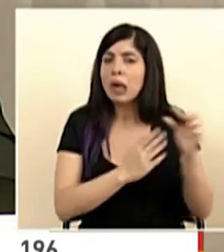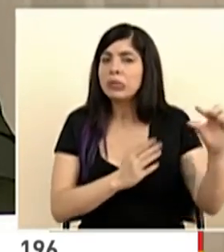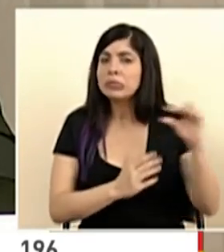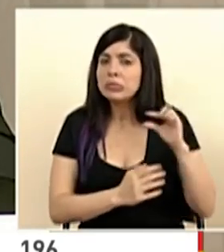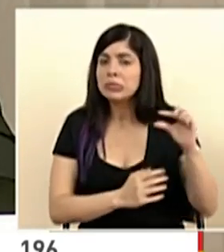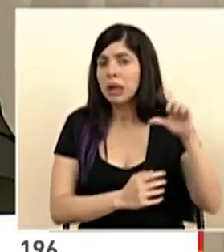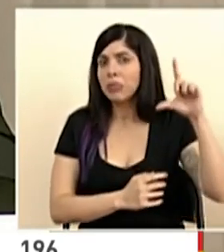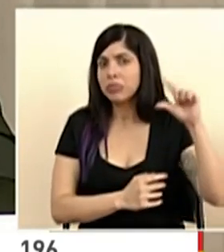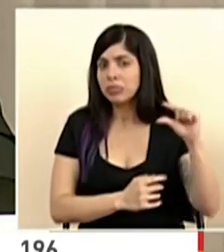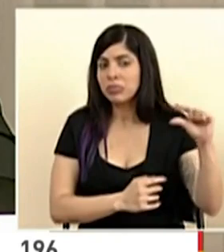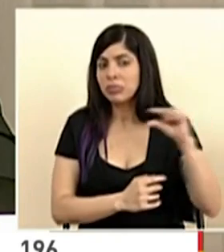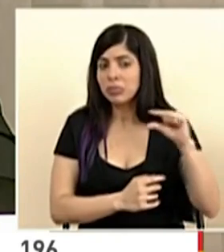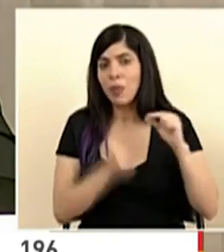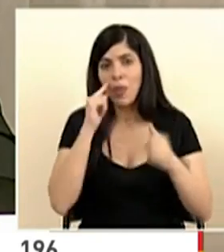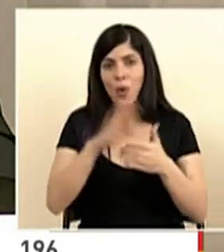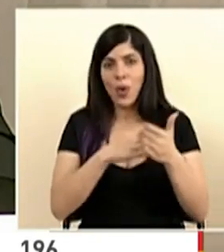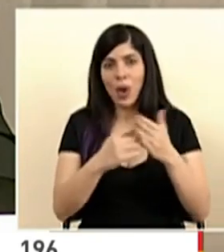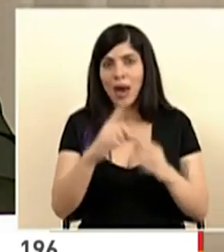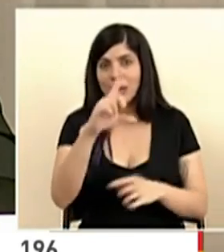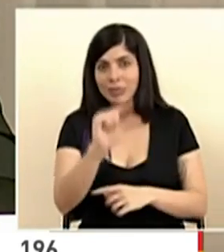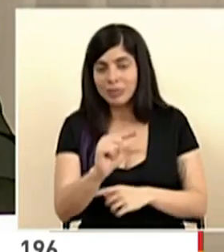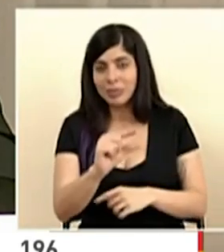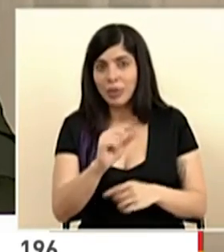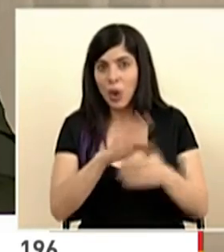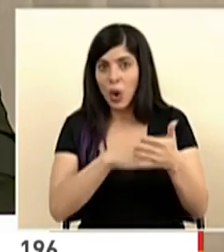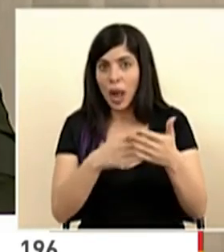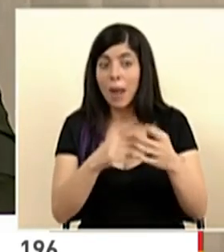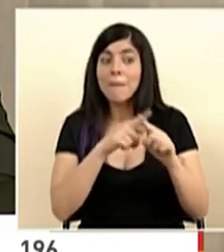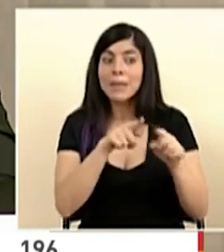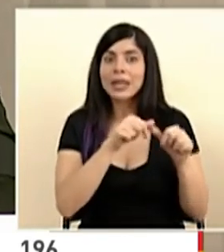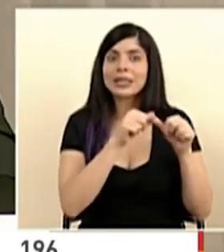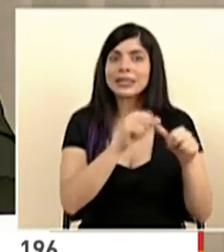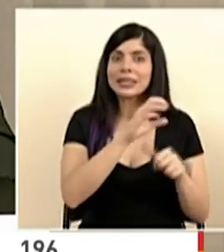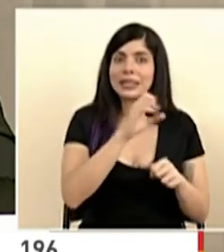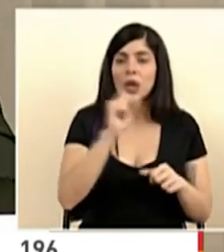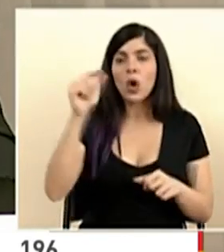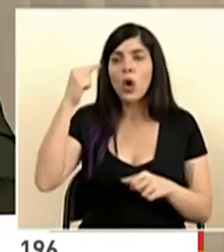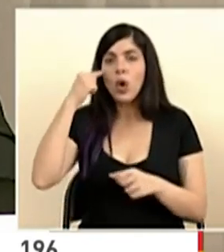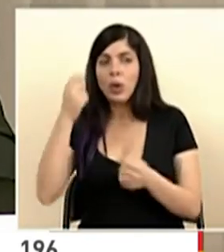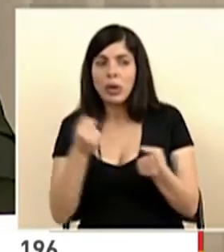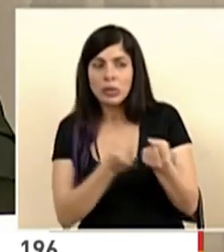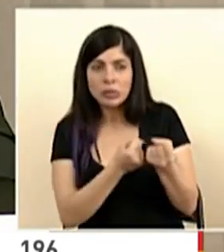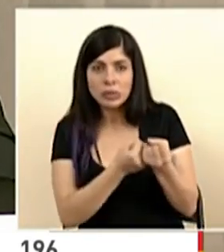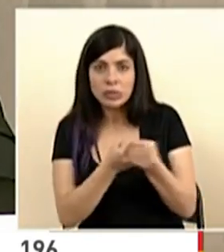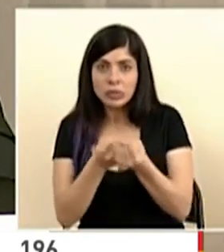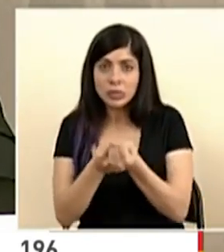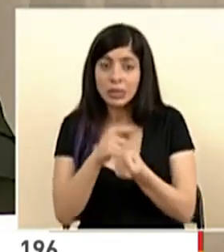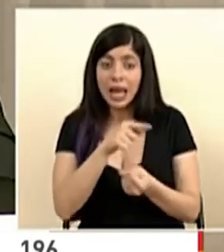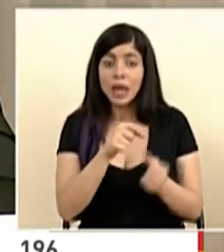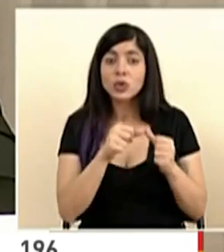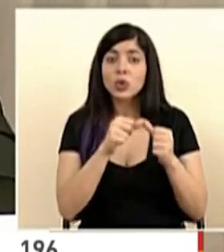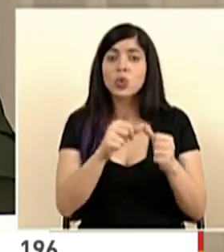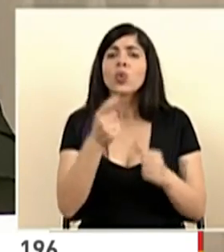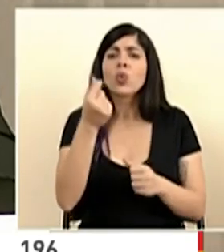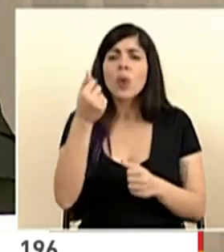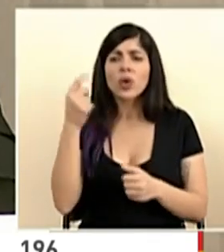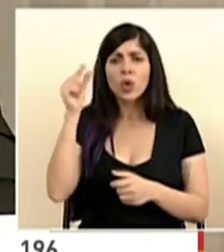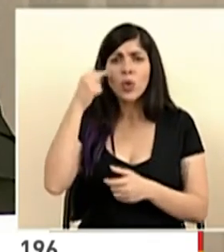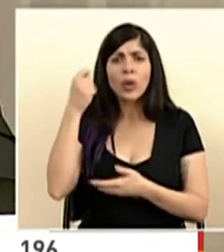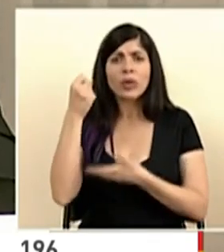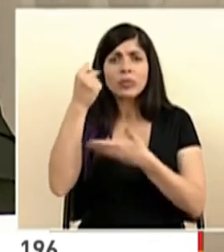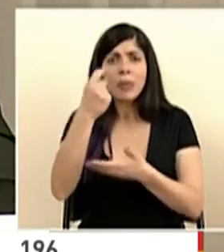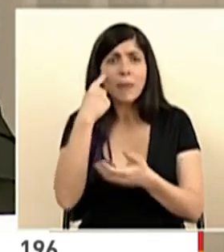ingreso y alguna jornada reducida pero manteniendo la asegurada y el gobierno compensar eso. Hay un acuerdo para hacer eso por 33 mil millones